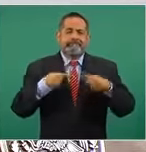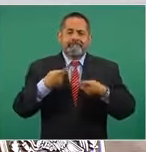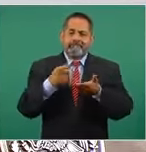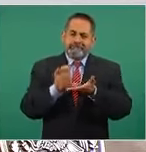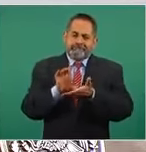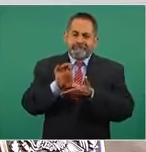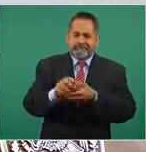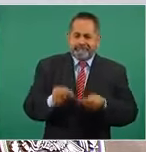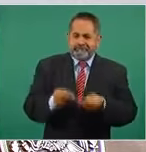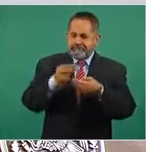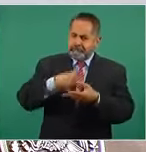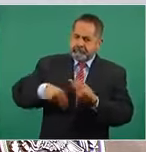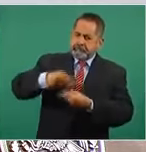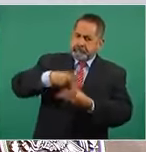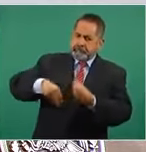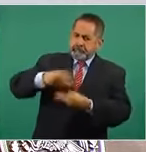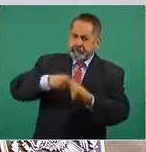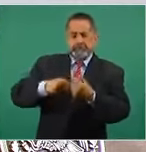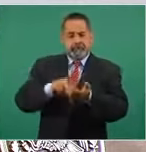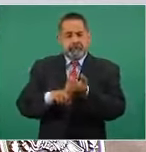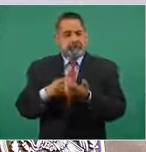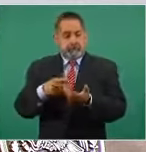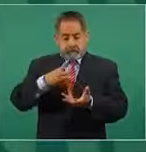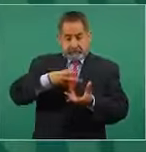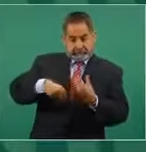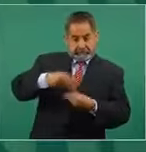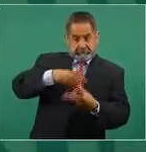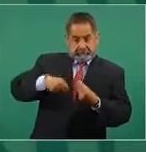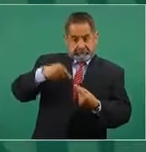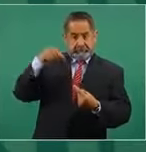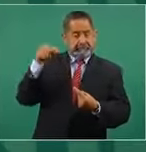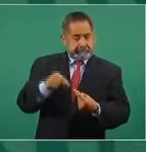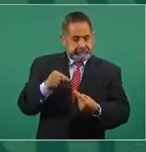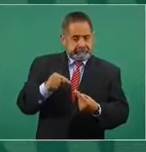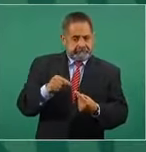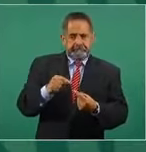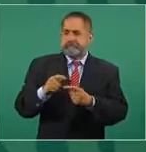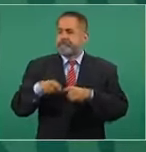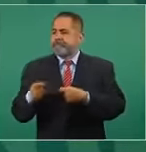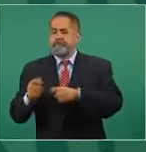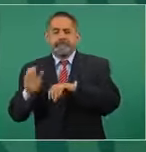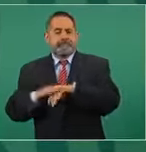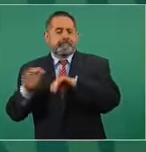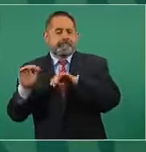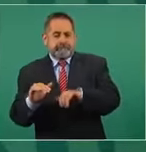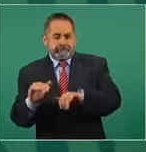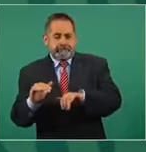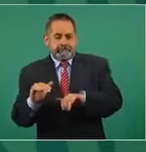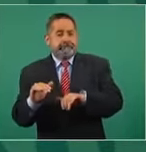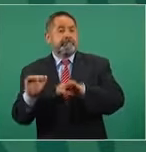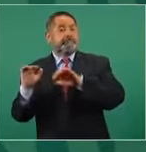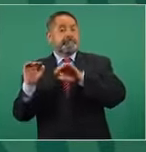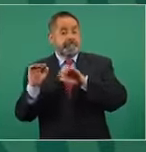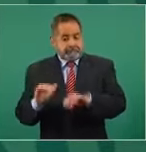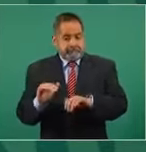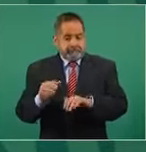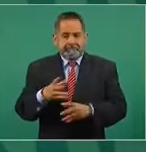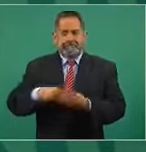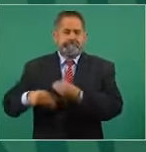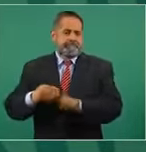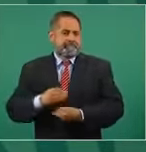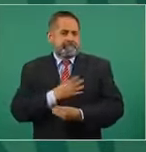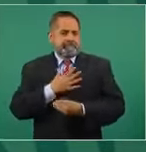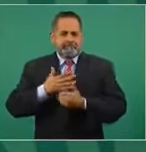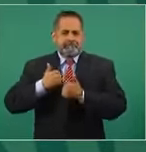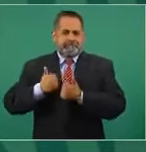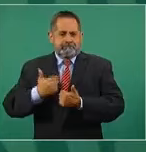país. Porque si hay inversión hay empleos, si hay empleos hay bienestar, si hay